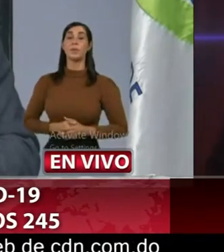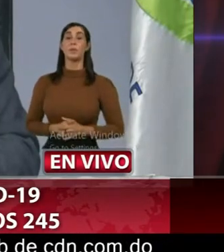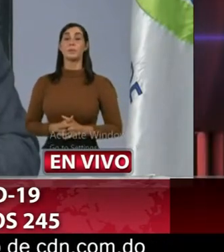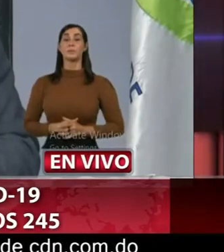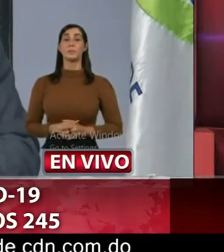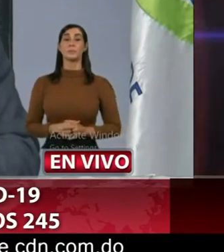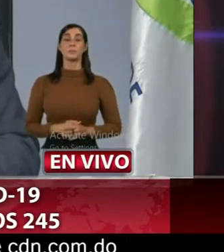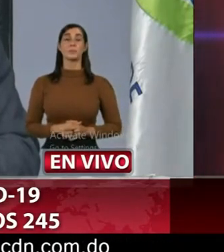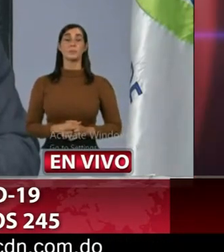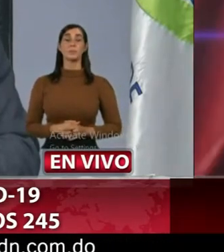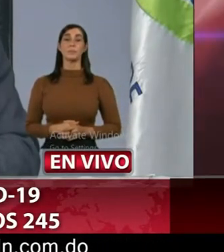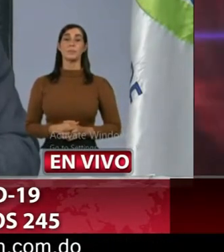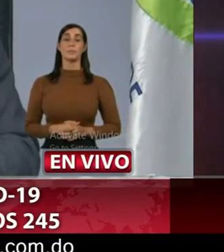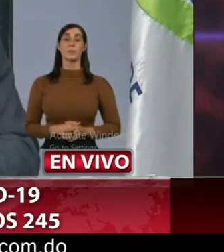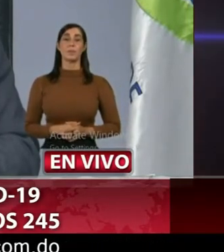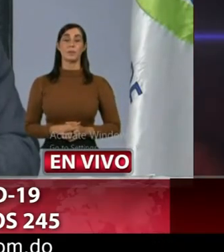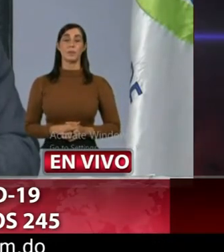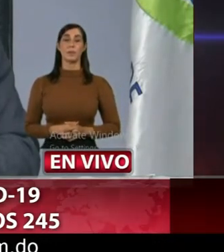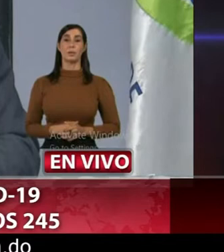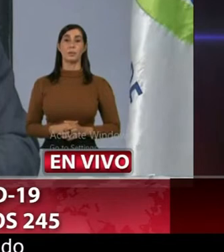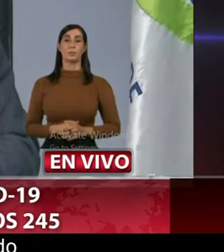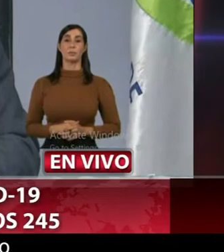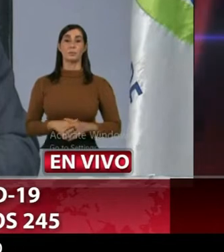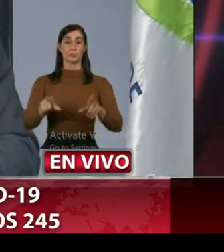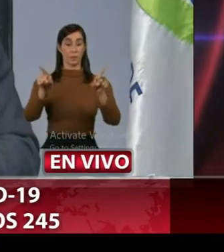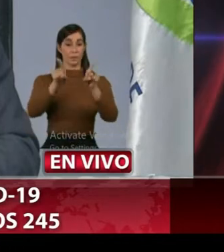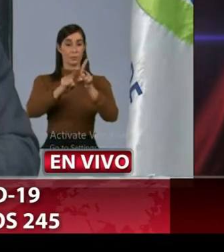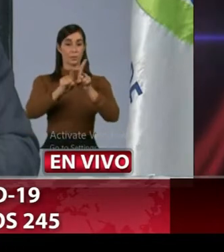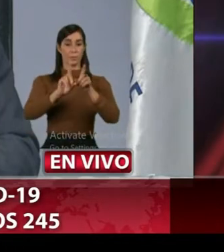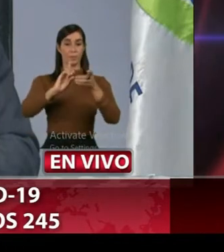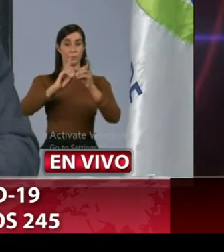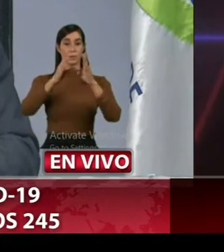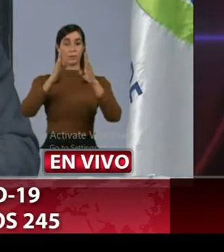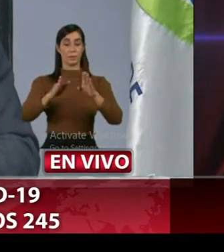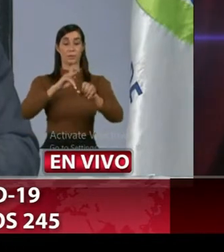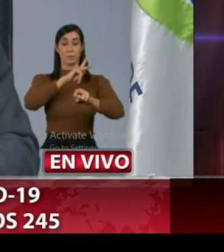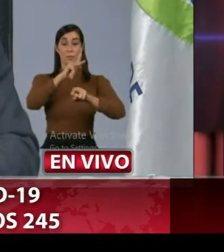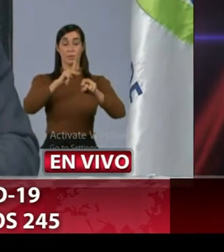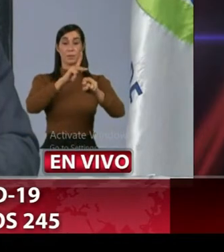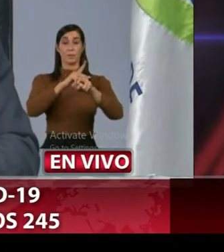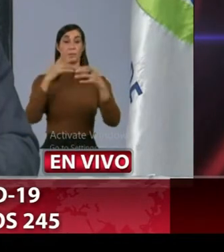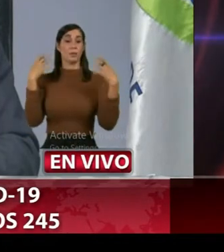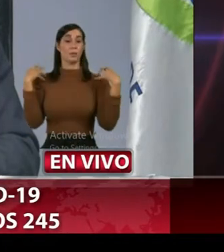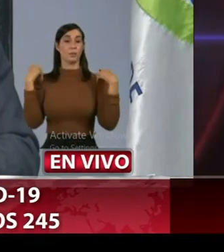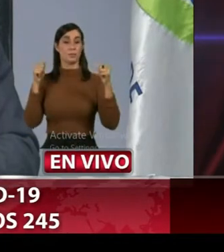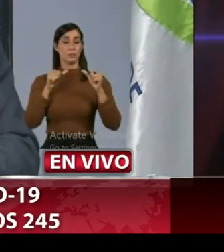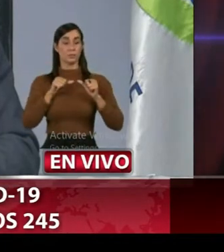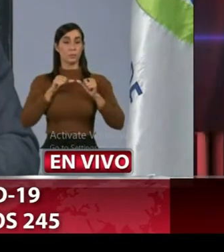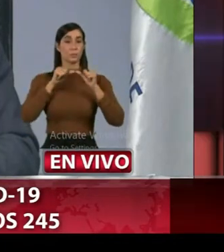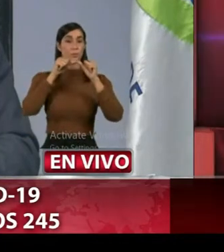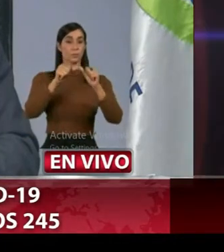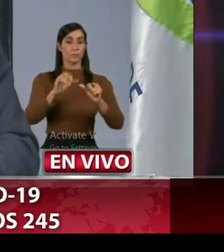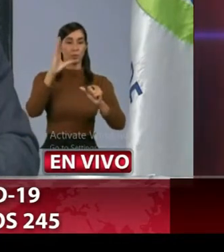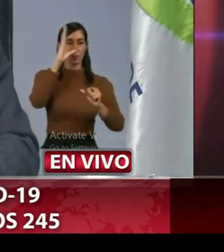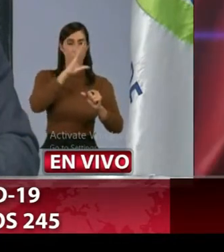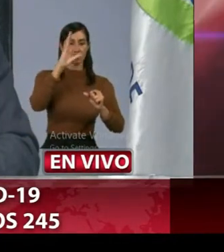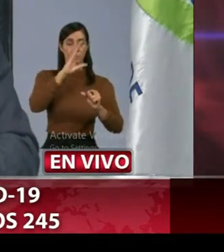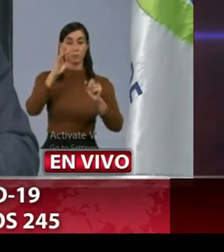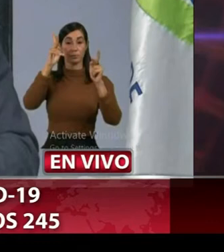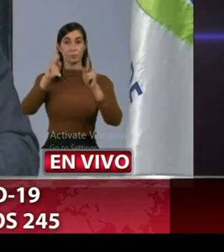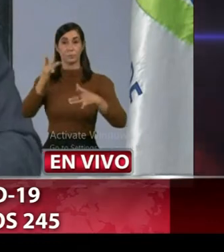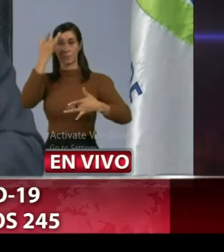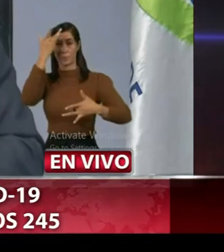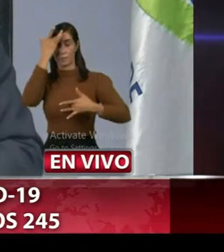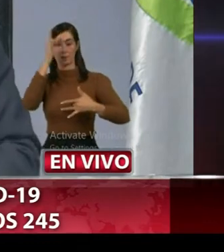igualmente a las direcciones provinciales de salud mantener la búsqueda activa de